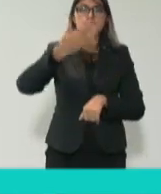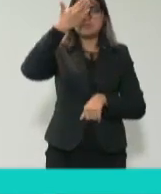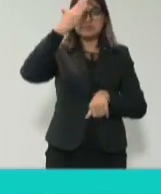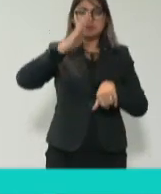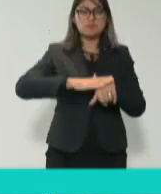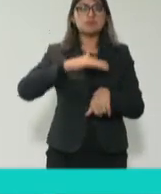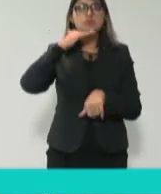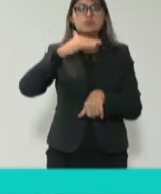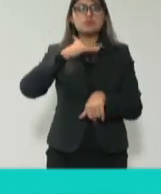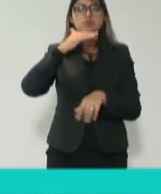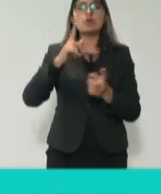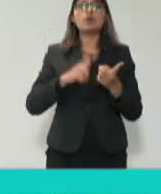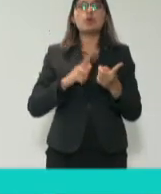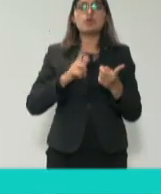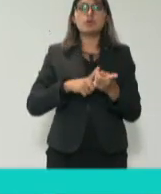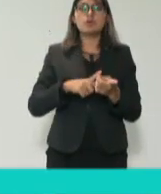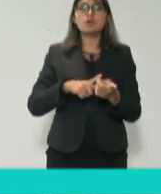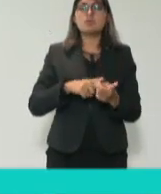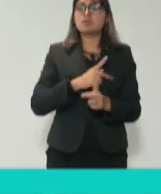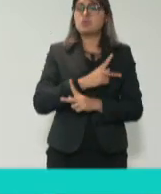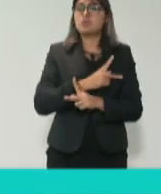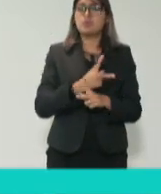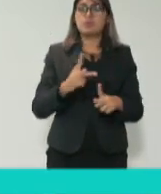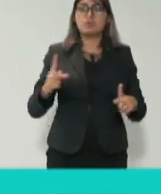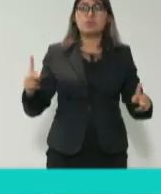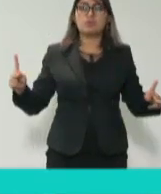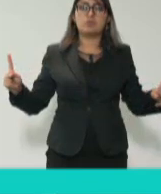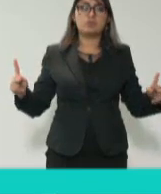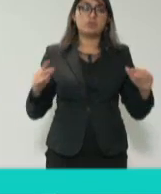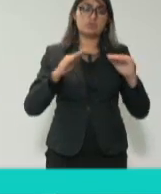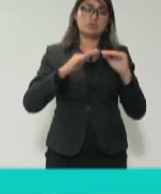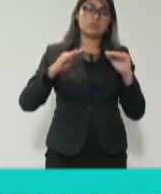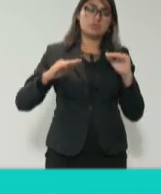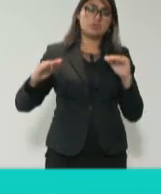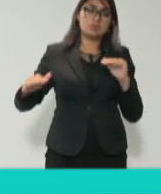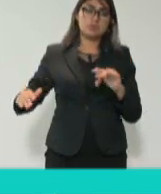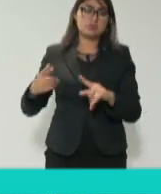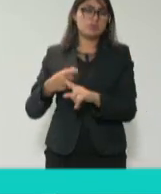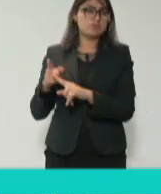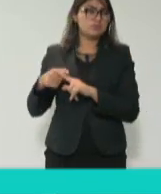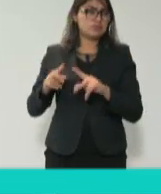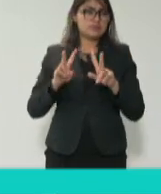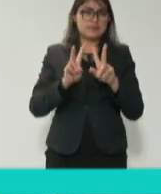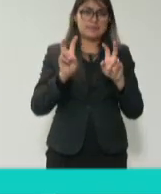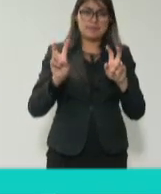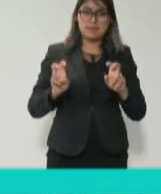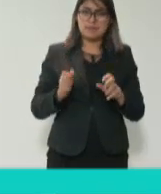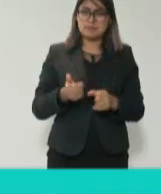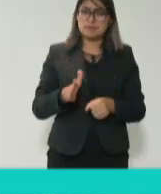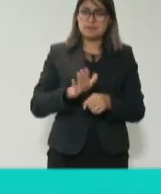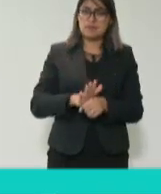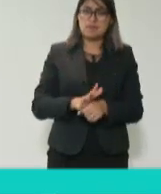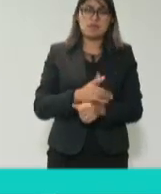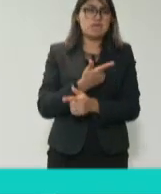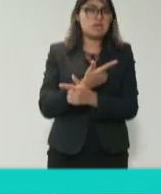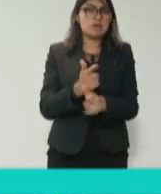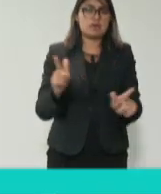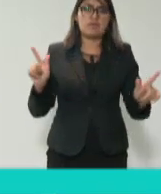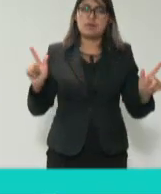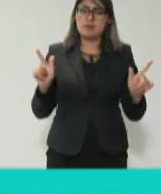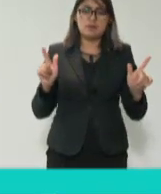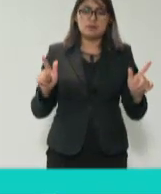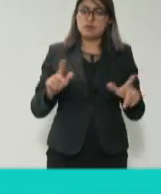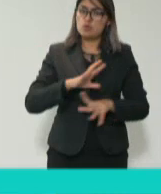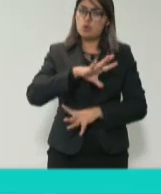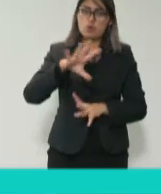en todos los mecanismos que les he platicado de la gestión administrativa. Cualquiera puede ser suficiente para